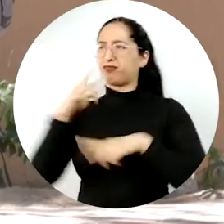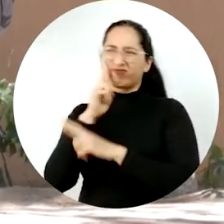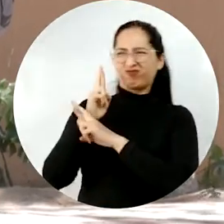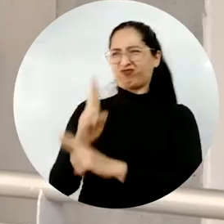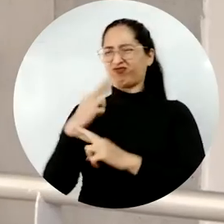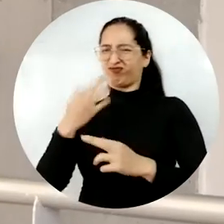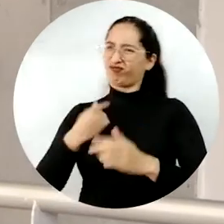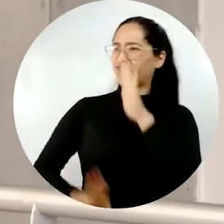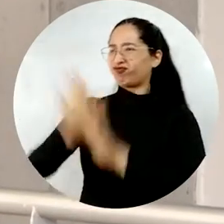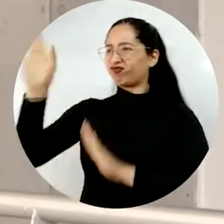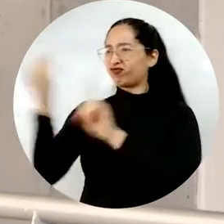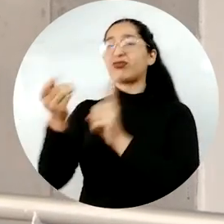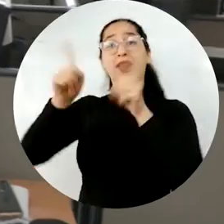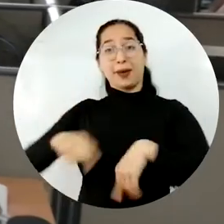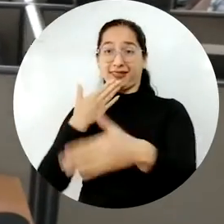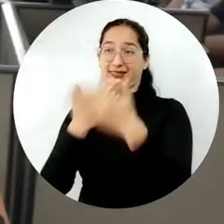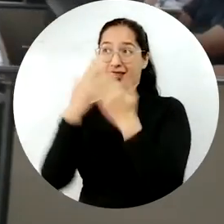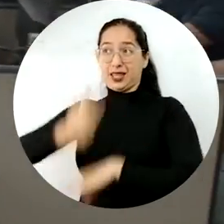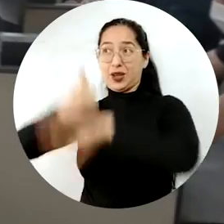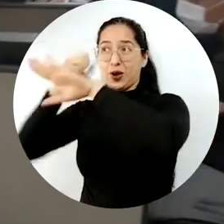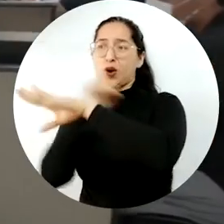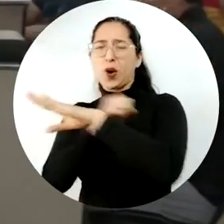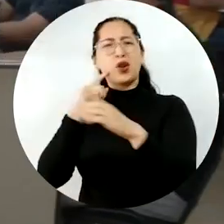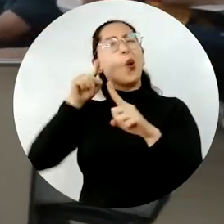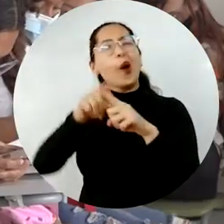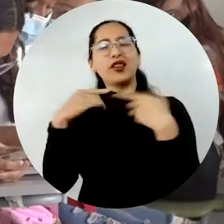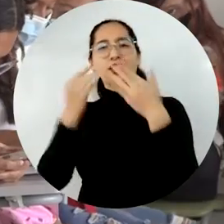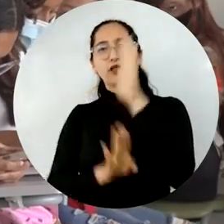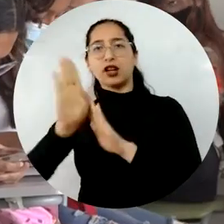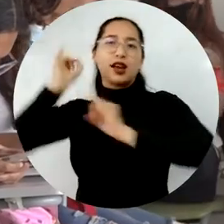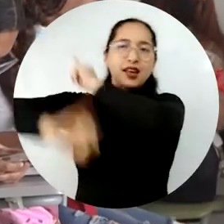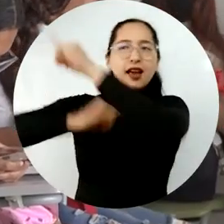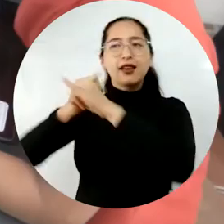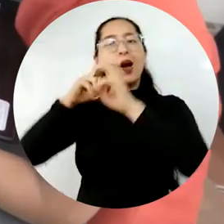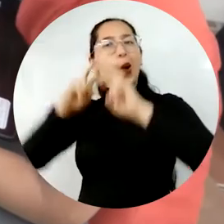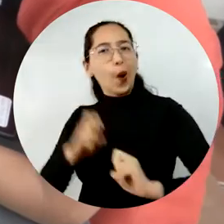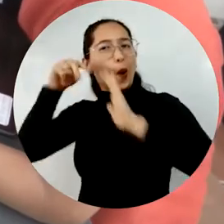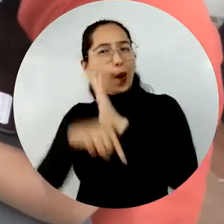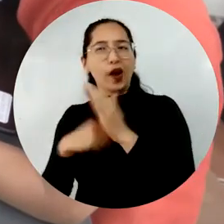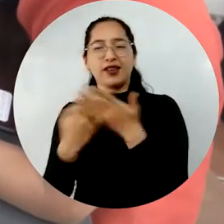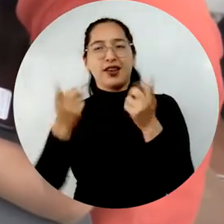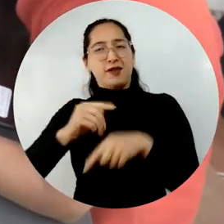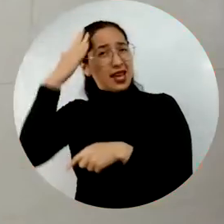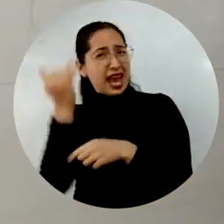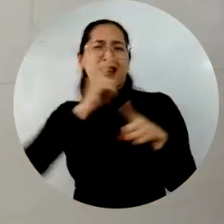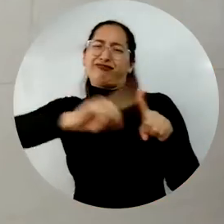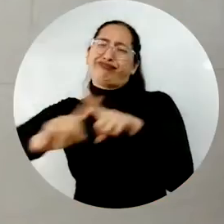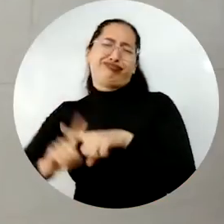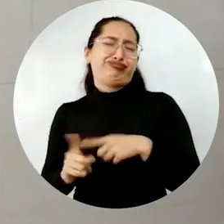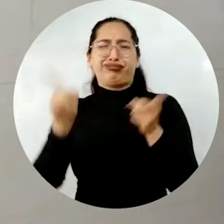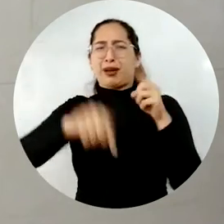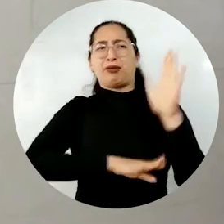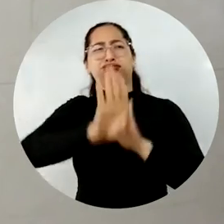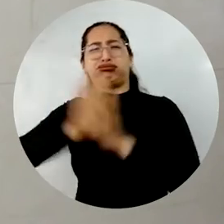Vera Salazar, que ha permitido que la alma mater avance en materia académica, investigativa, internacionalización, entre otras áreas. Es una